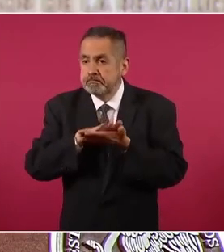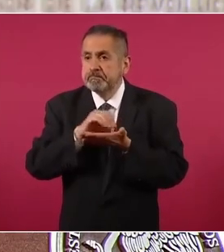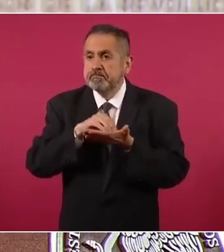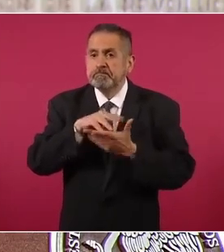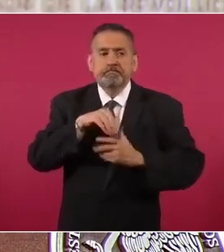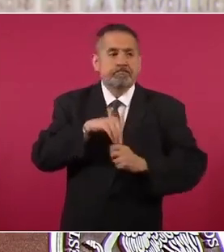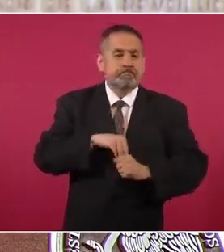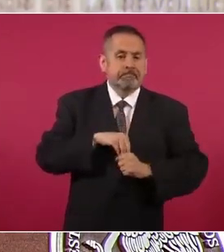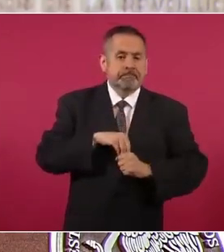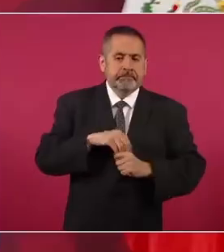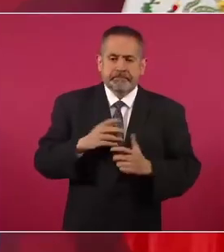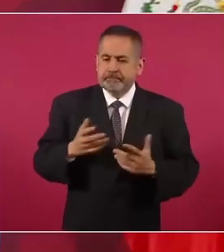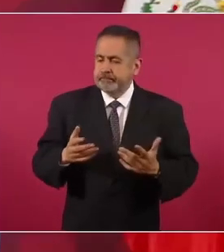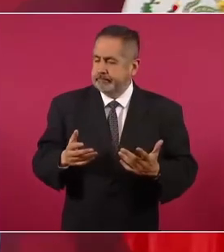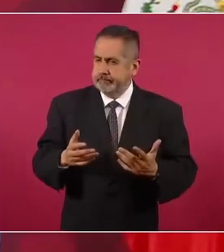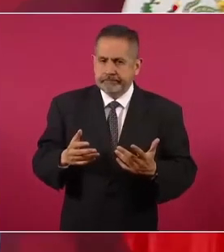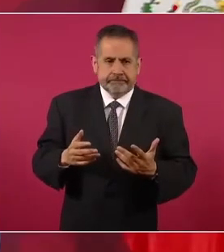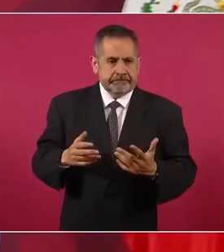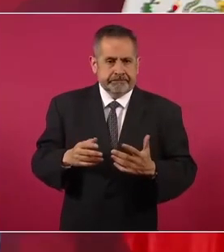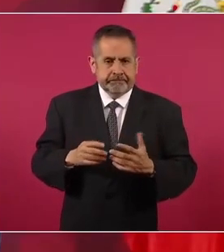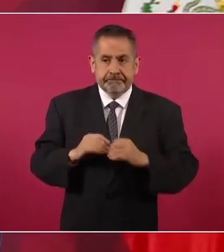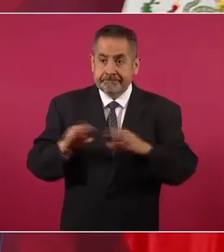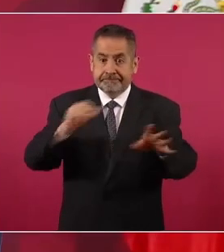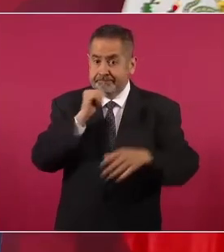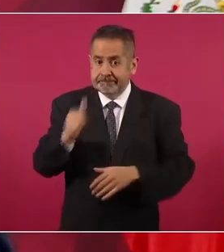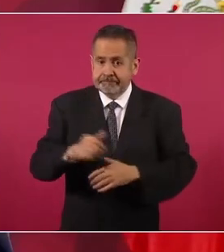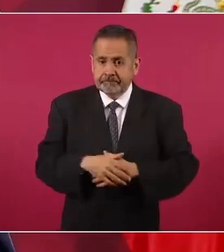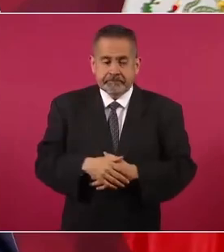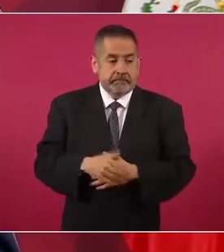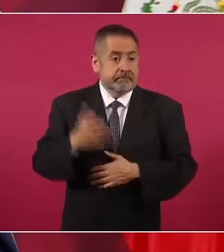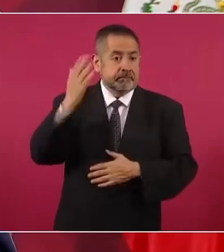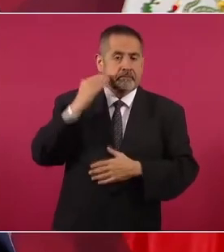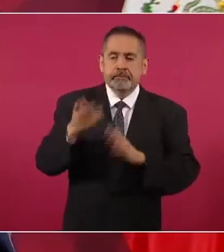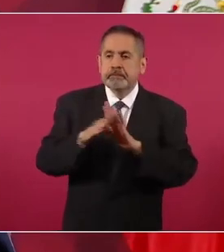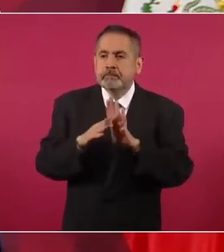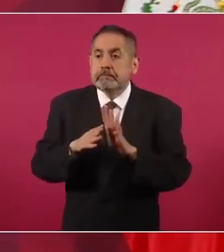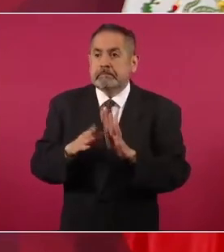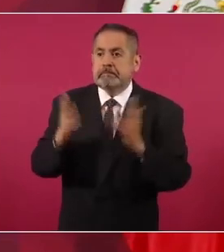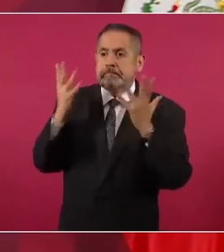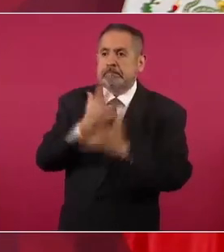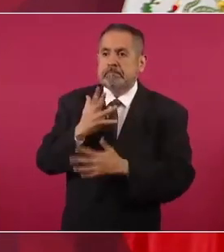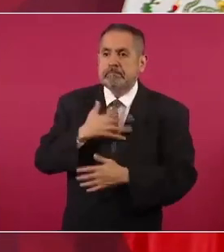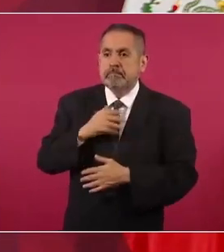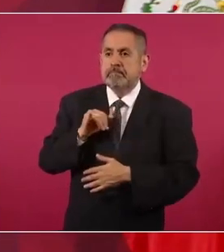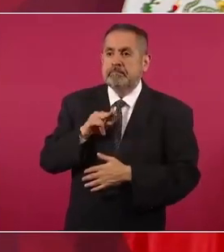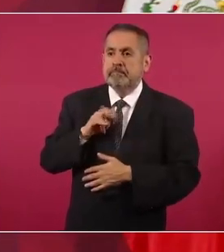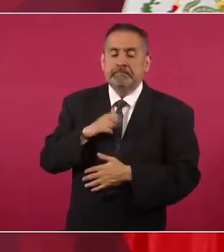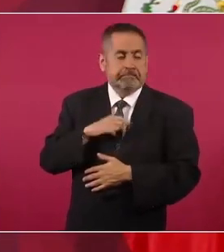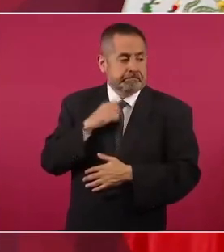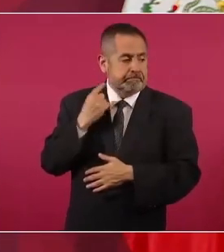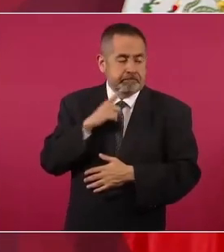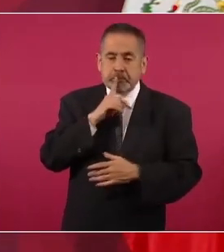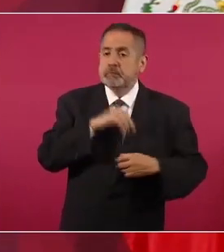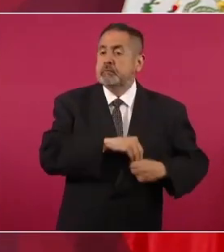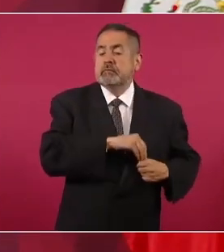Y como los resultados no les favorecían, ocultaron la información.